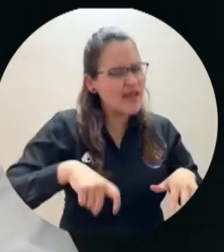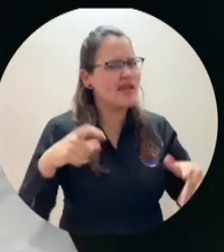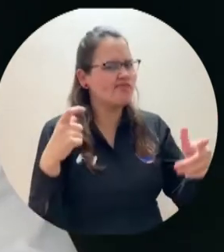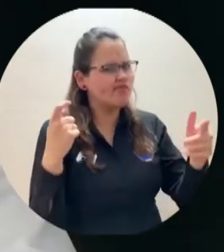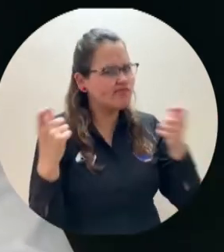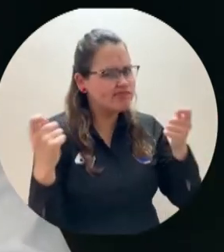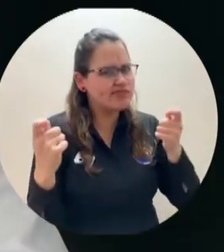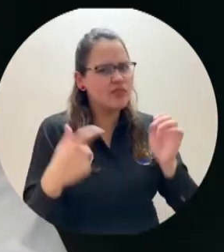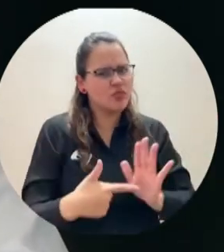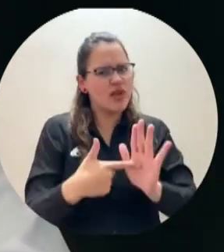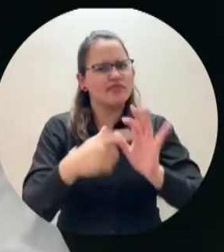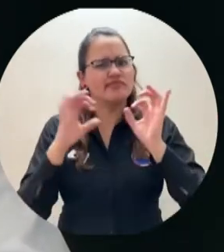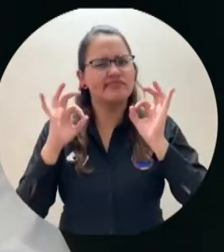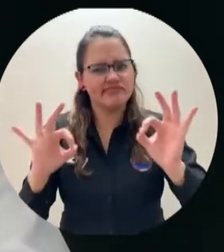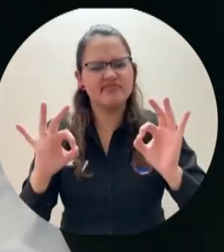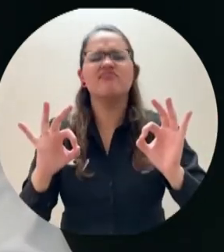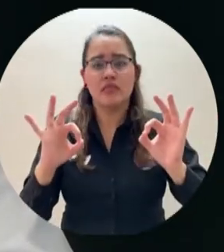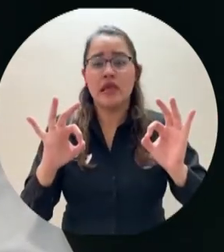administración de los mismos.